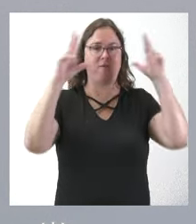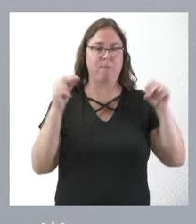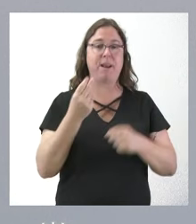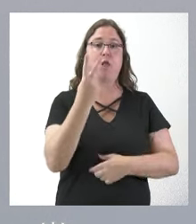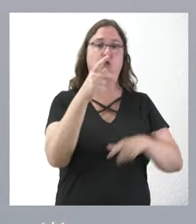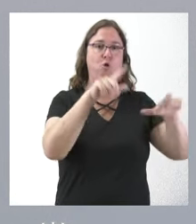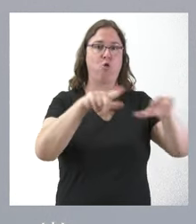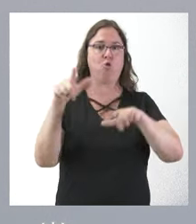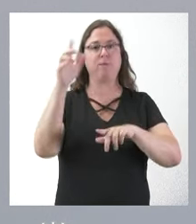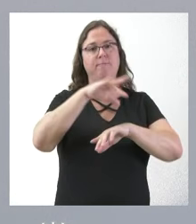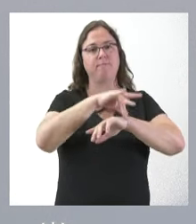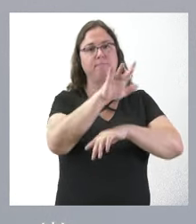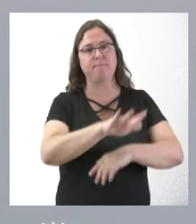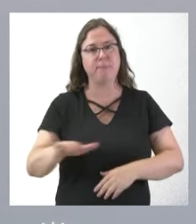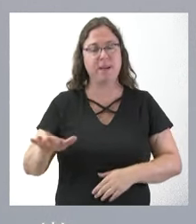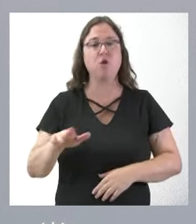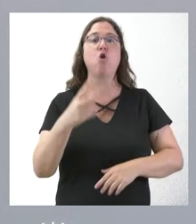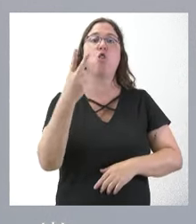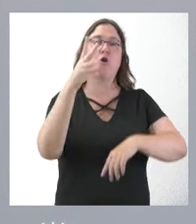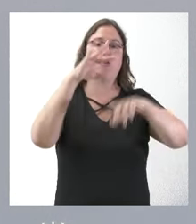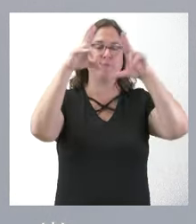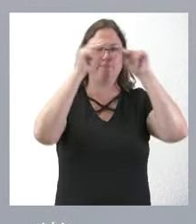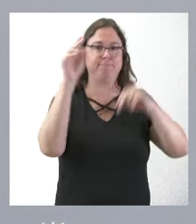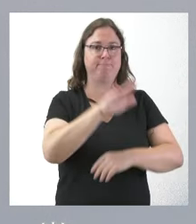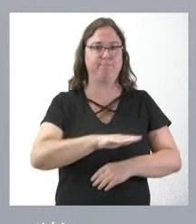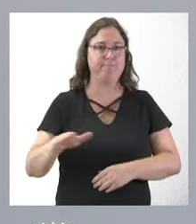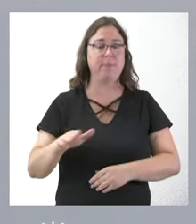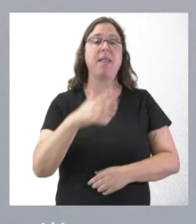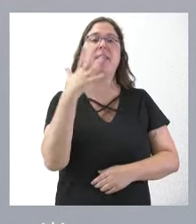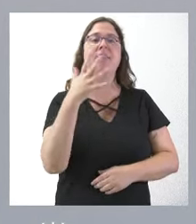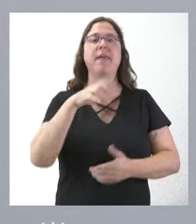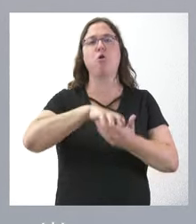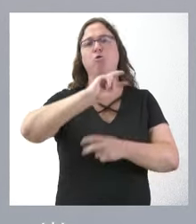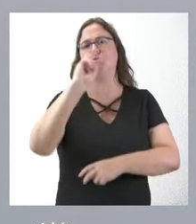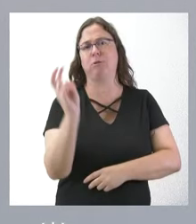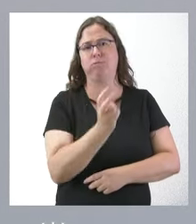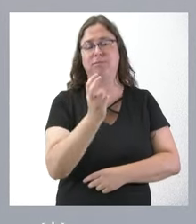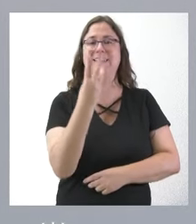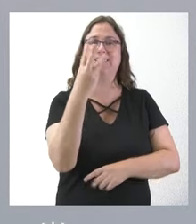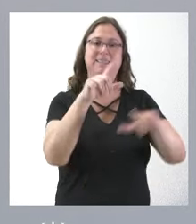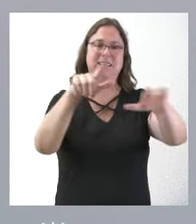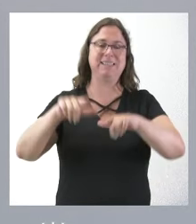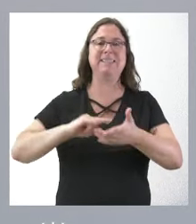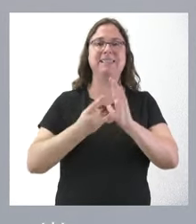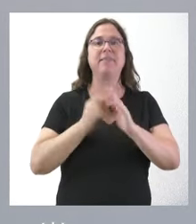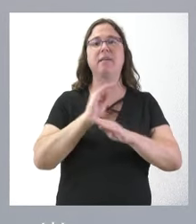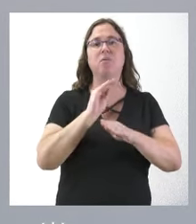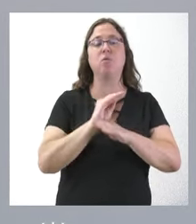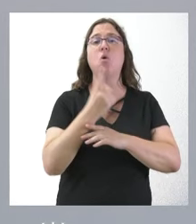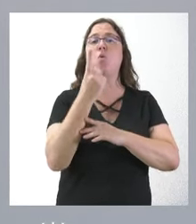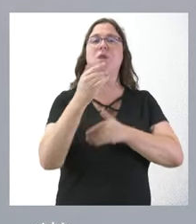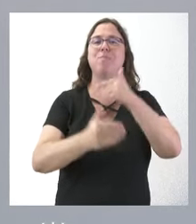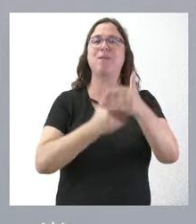para pediatría, dos para enfermería pediátrica, cinco consultas polivalentes, tres salas técnicas y de curas, una sala de